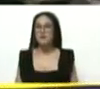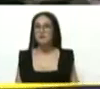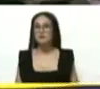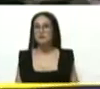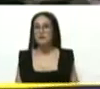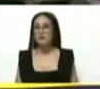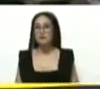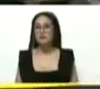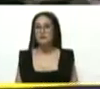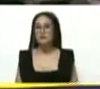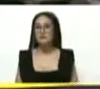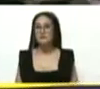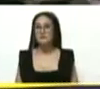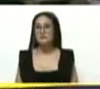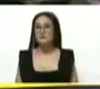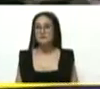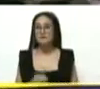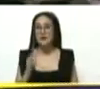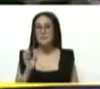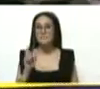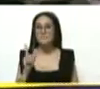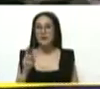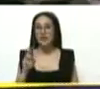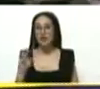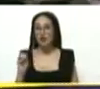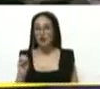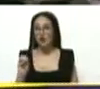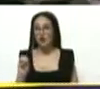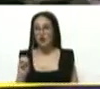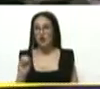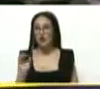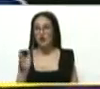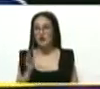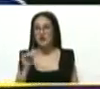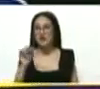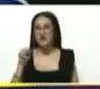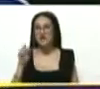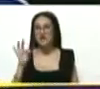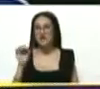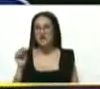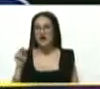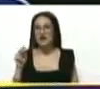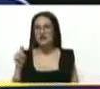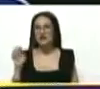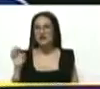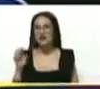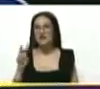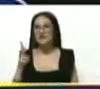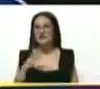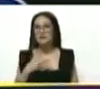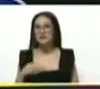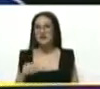El compañero Pedro Infante, que es el vicepresidente de organización,